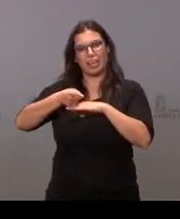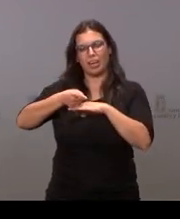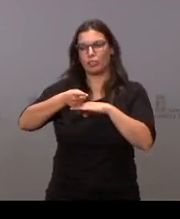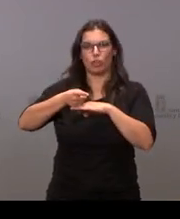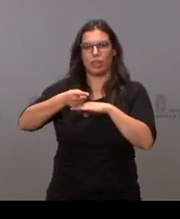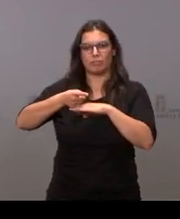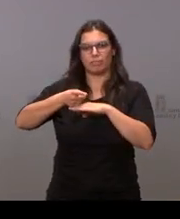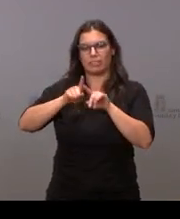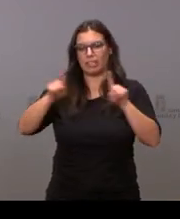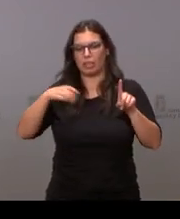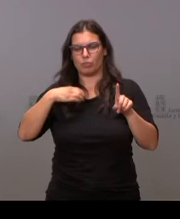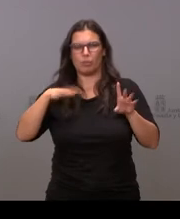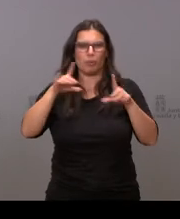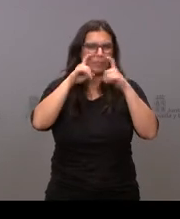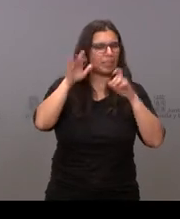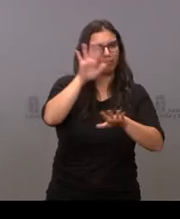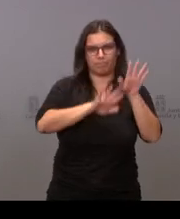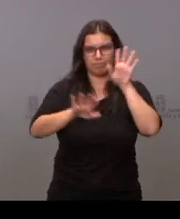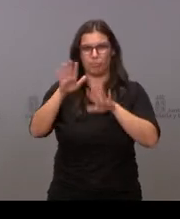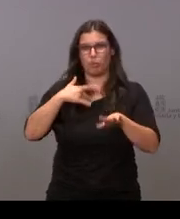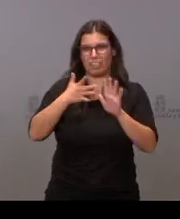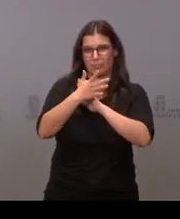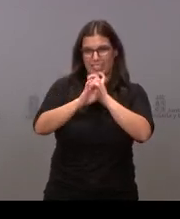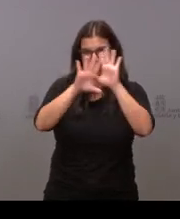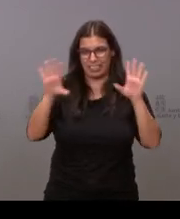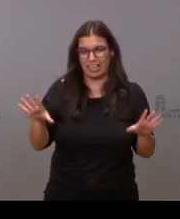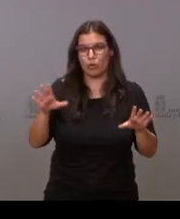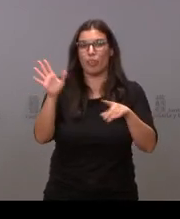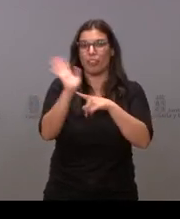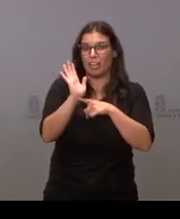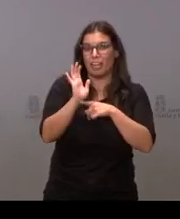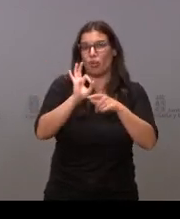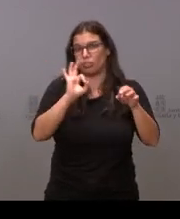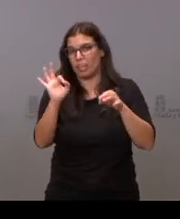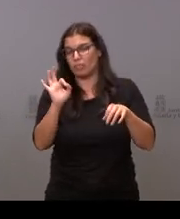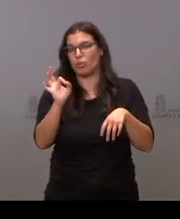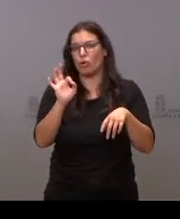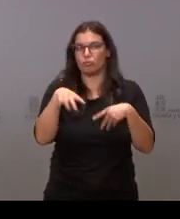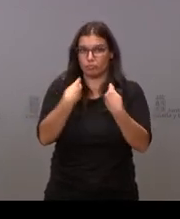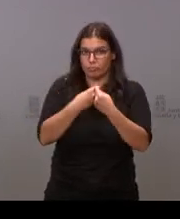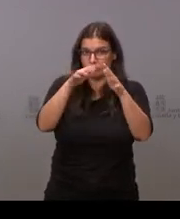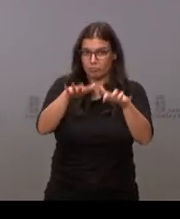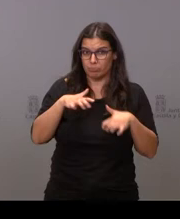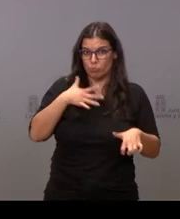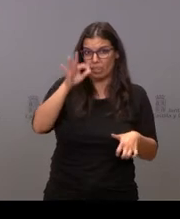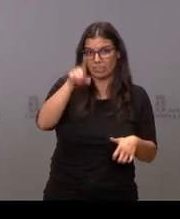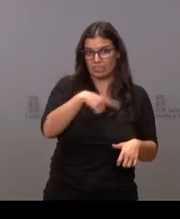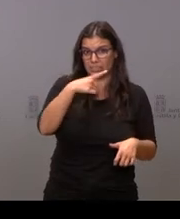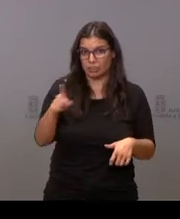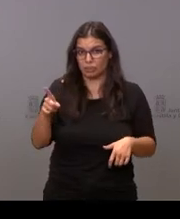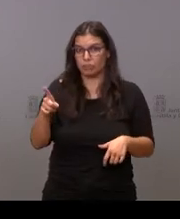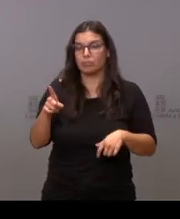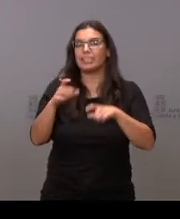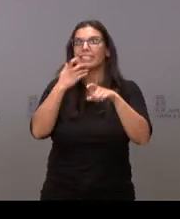no se mantiene pero si hay mascarilla si nos podía aclarar si en un cine se pueden estar en un teatro todas las bautacas ocupadas por gente con